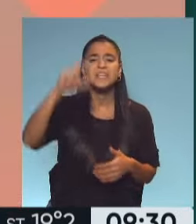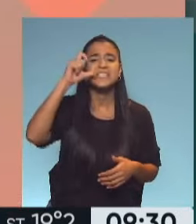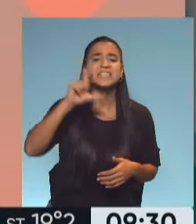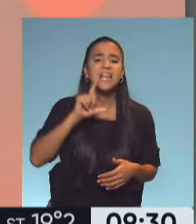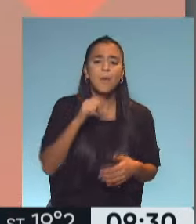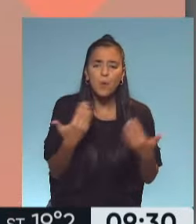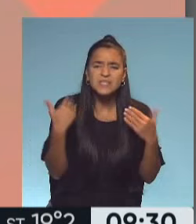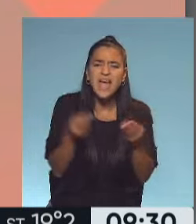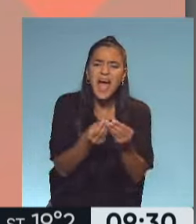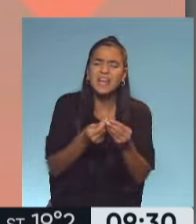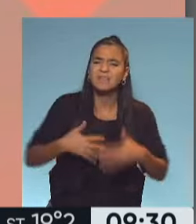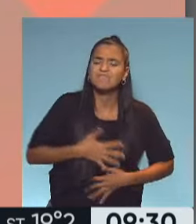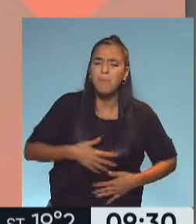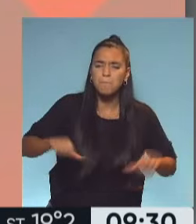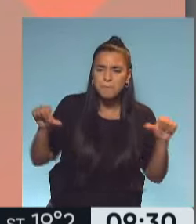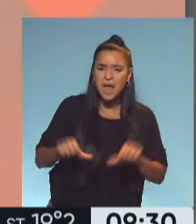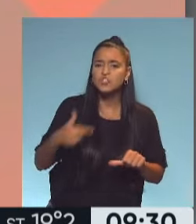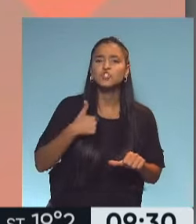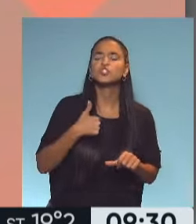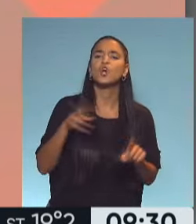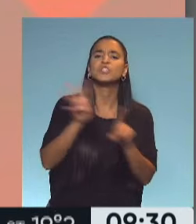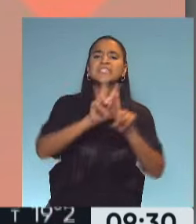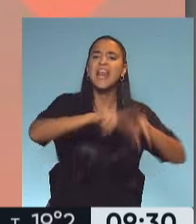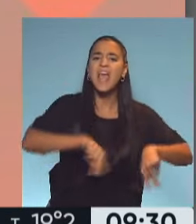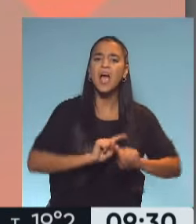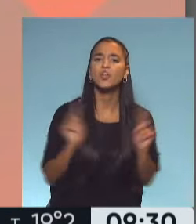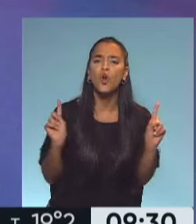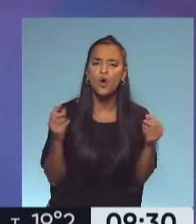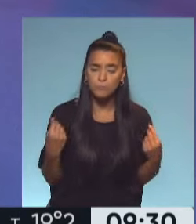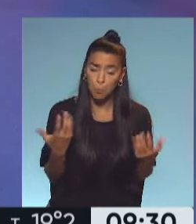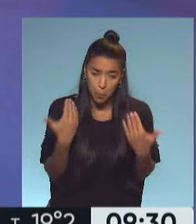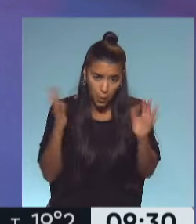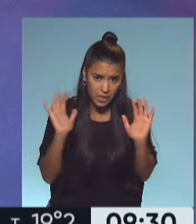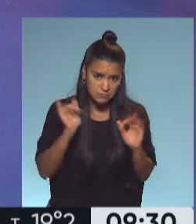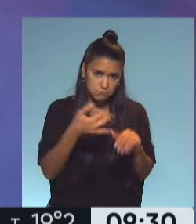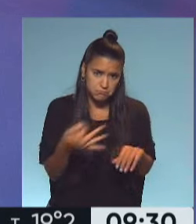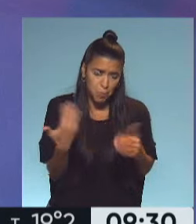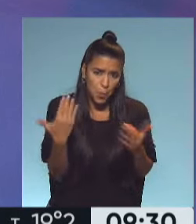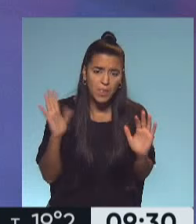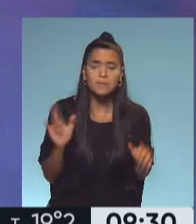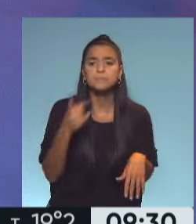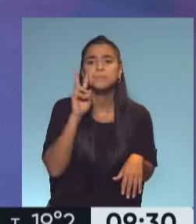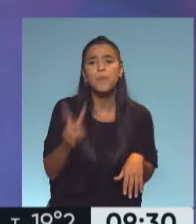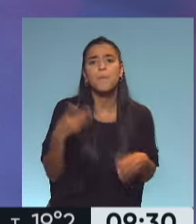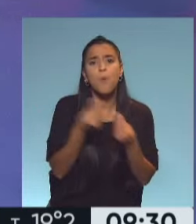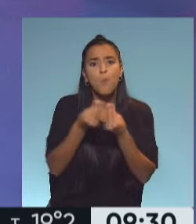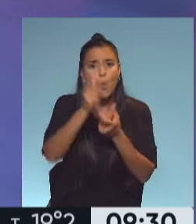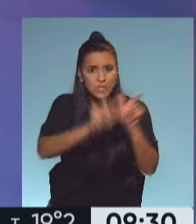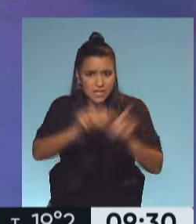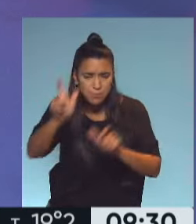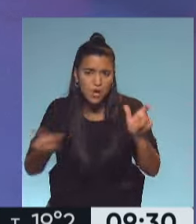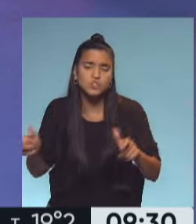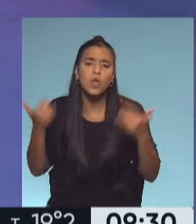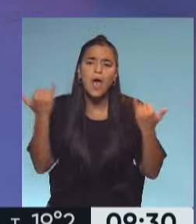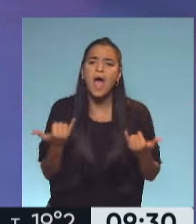dice, ¿puede ser que las harinas me caigan mal y no soy celíaca? Exacto, es muy frecuente esto y de hecho cada vez vemos más personas que